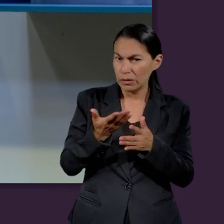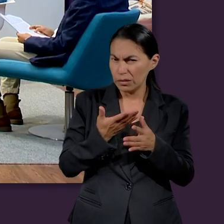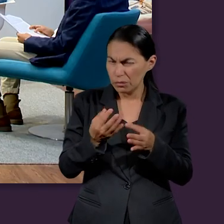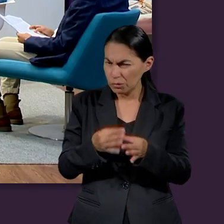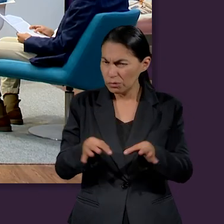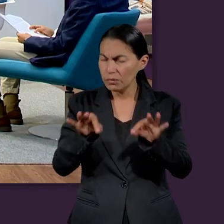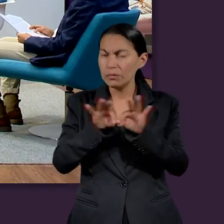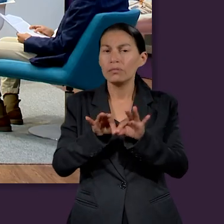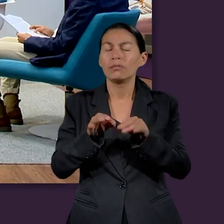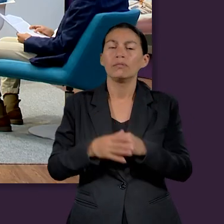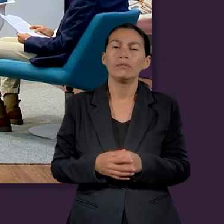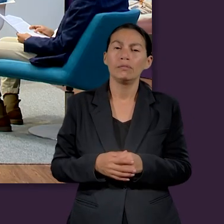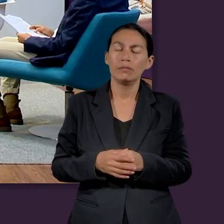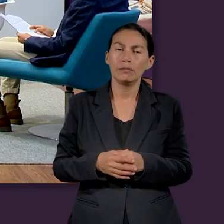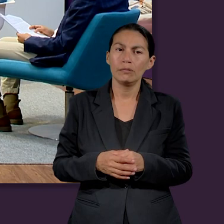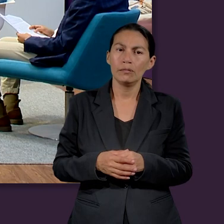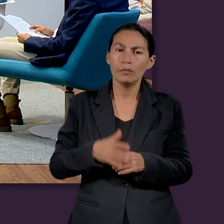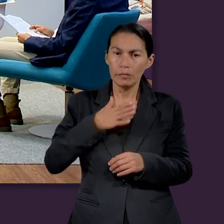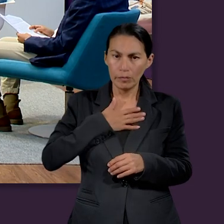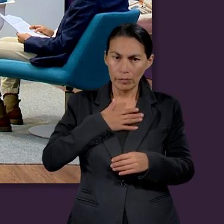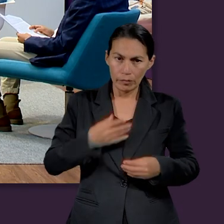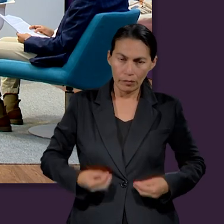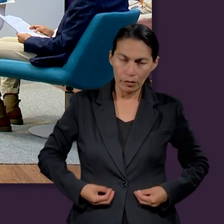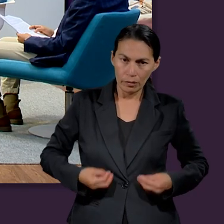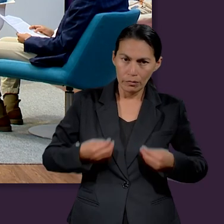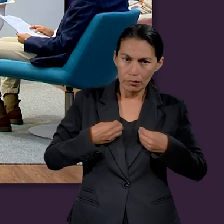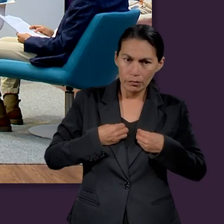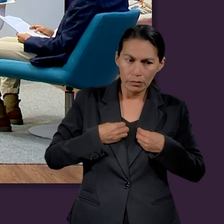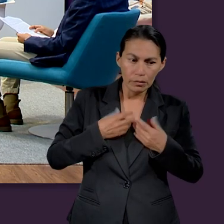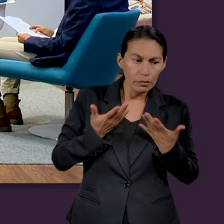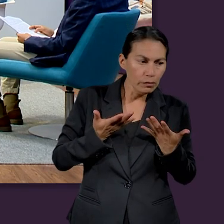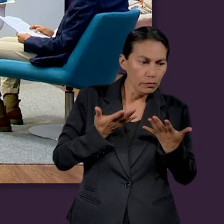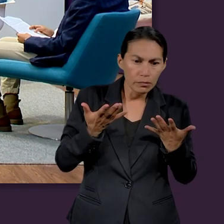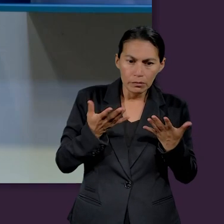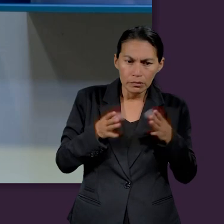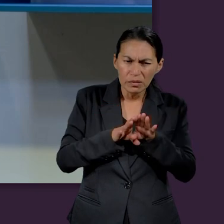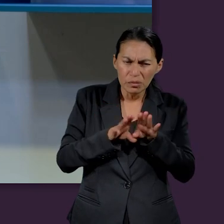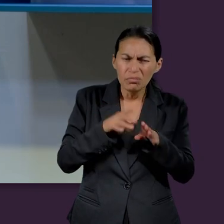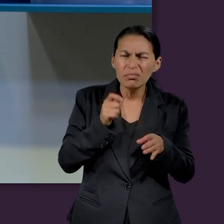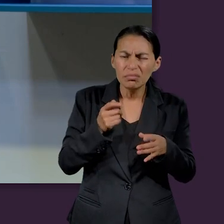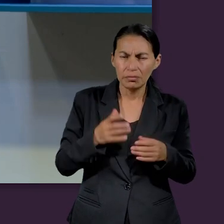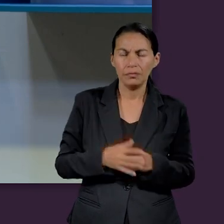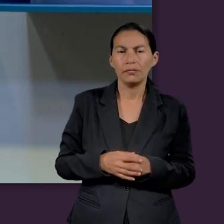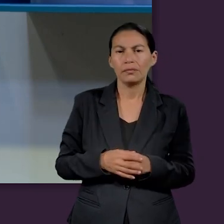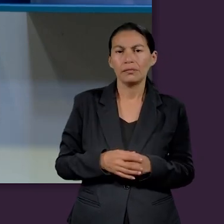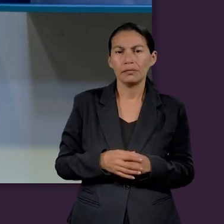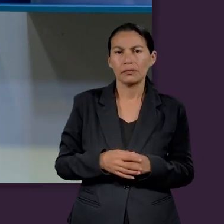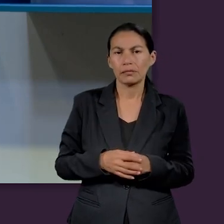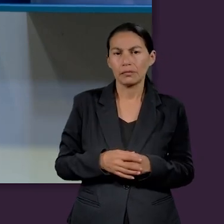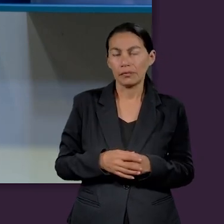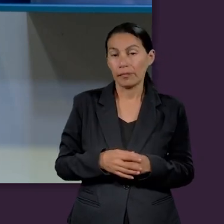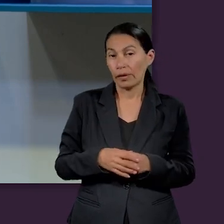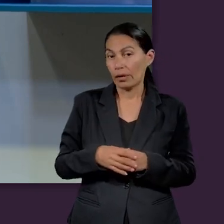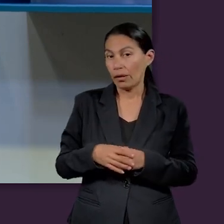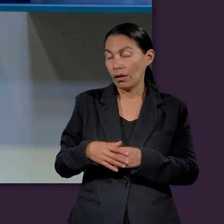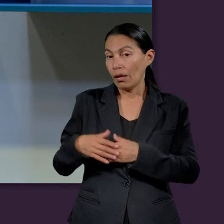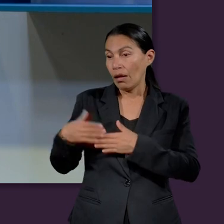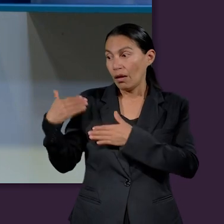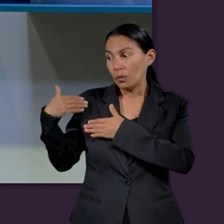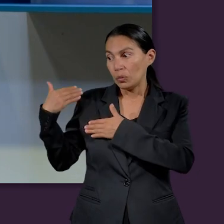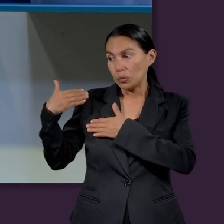en una etapa importante de la vida, ¿no? ¿Qué es lo que ustedes han estado